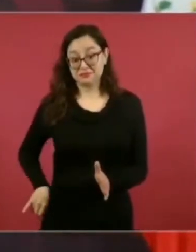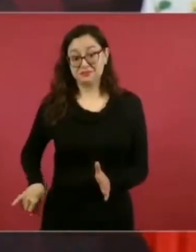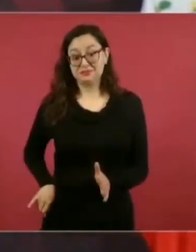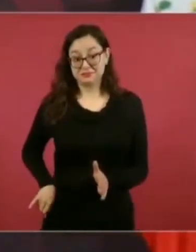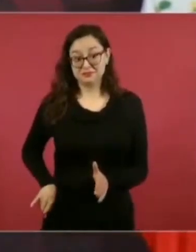No. No.